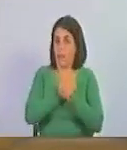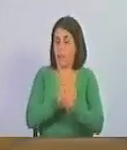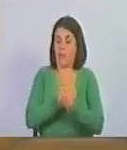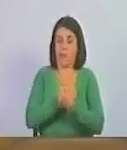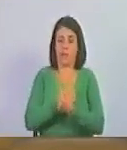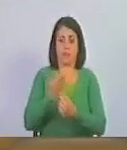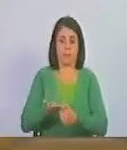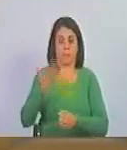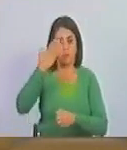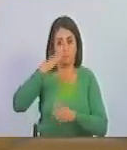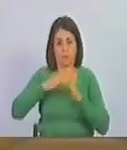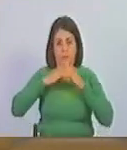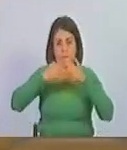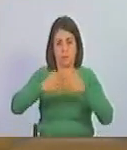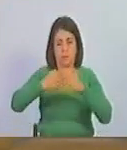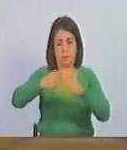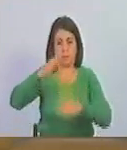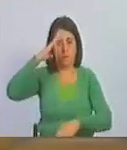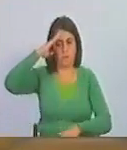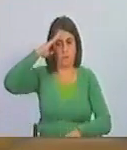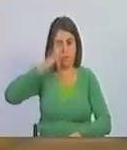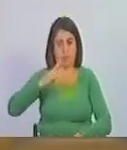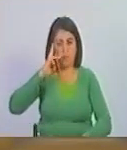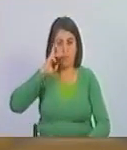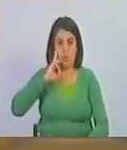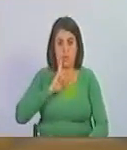gloriosa armada bolivariana.